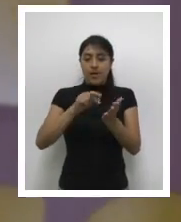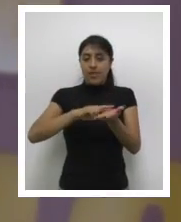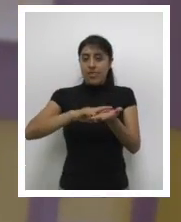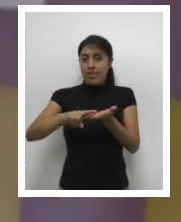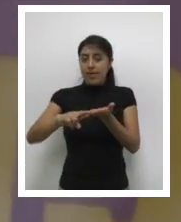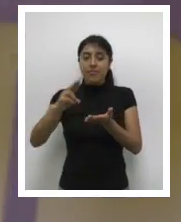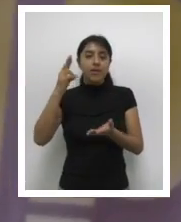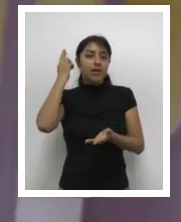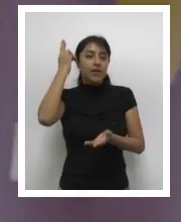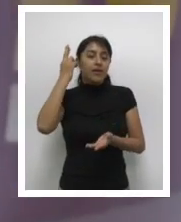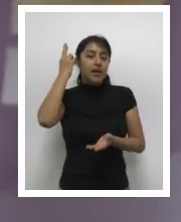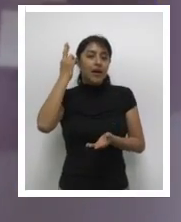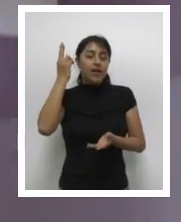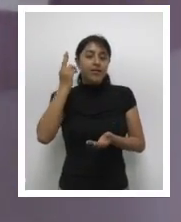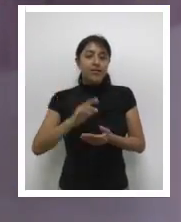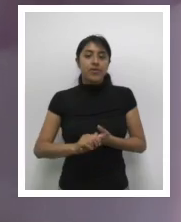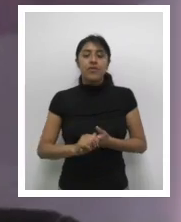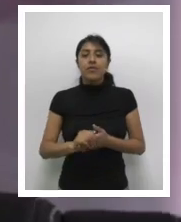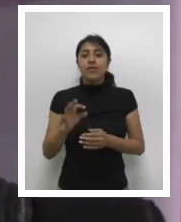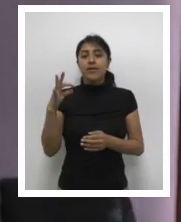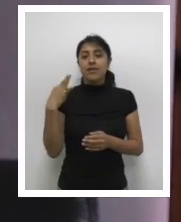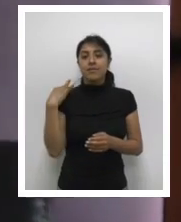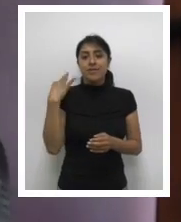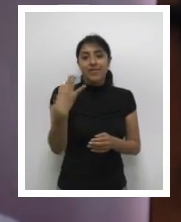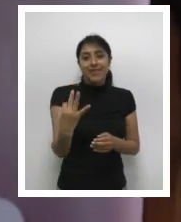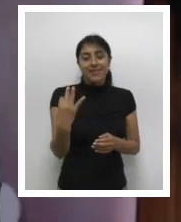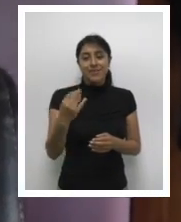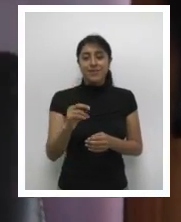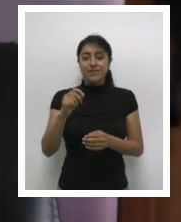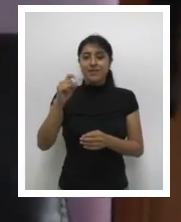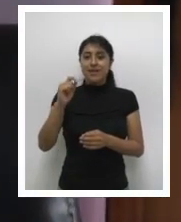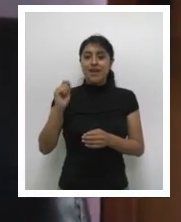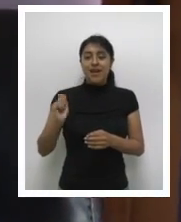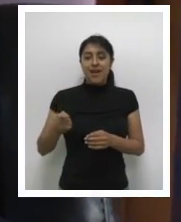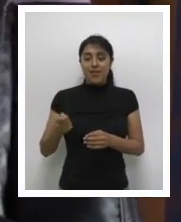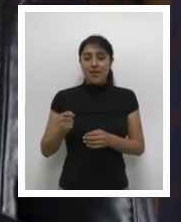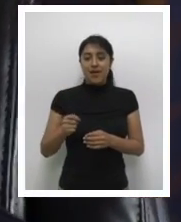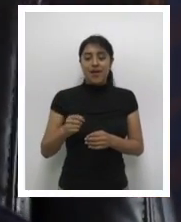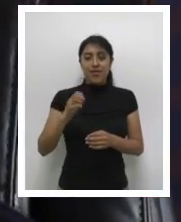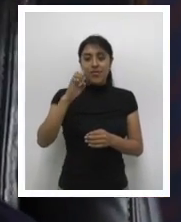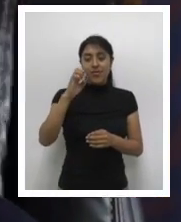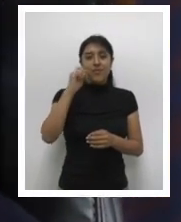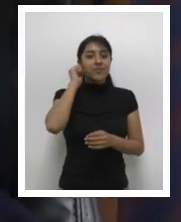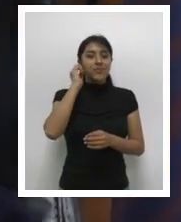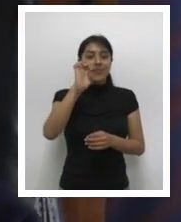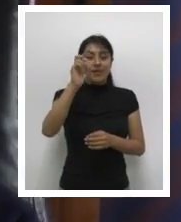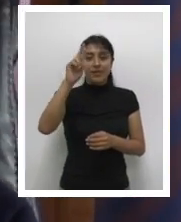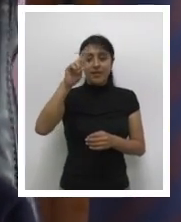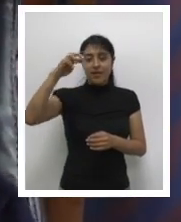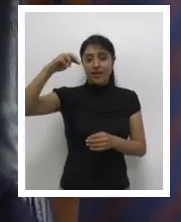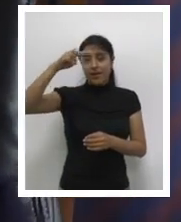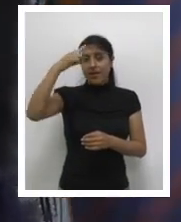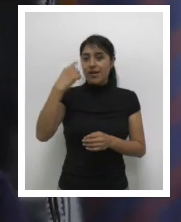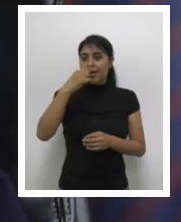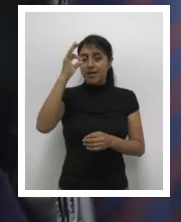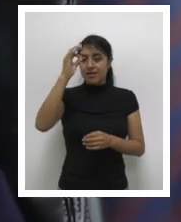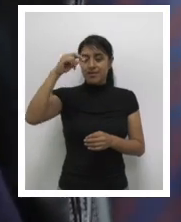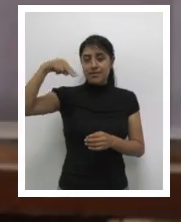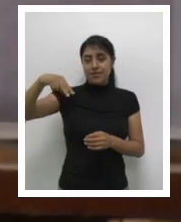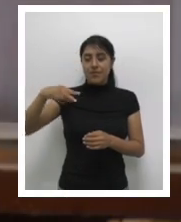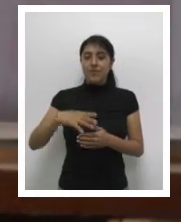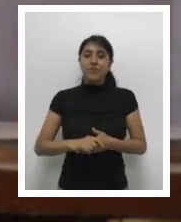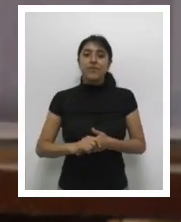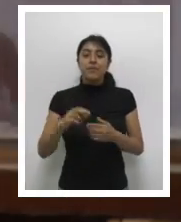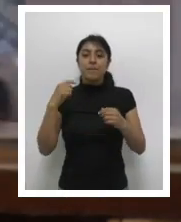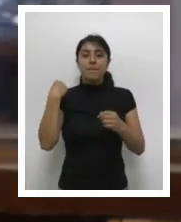Gerson Fuentes, profesional de formación y capacitación del RENAP, quien nos explicó el funcionamiento de esta dependencia de la institución